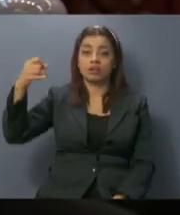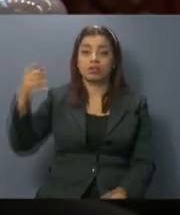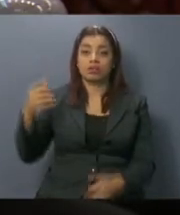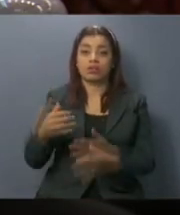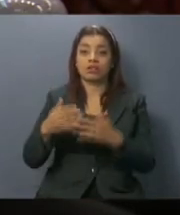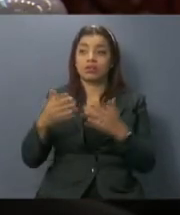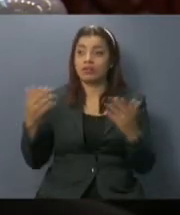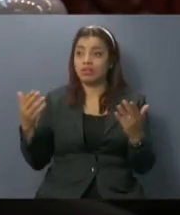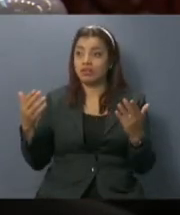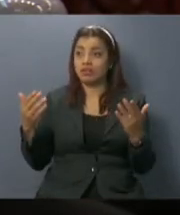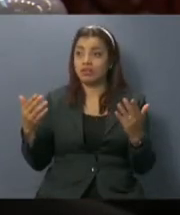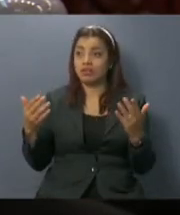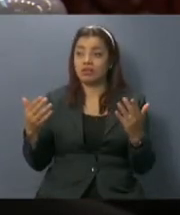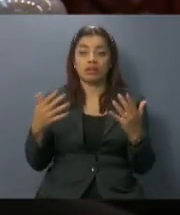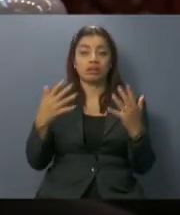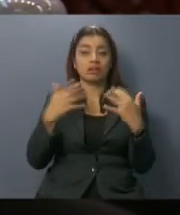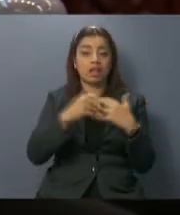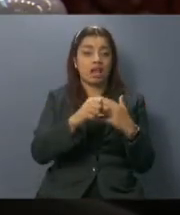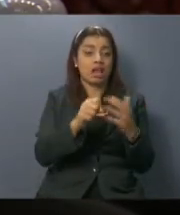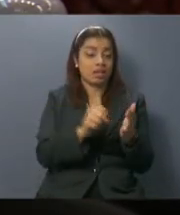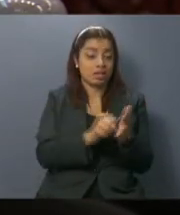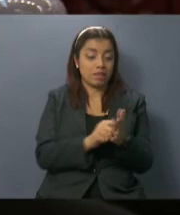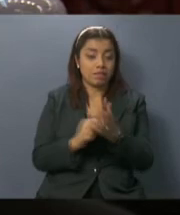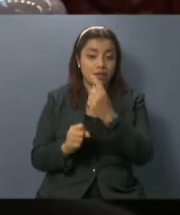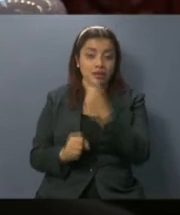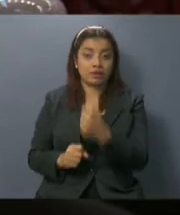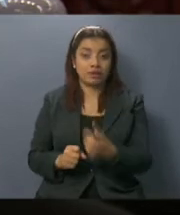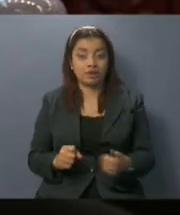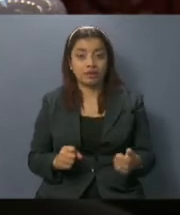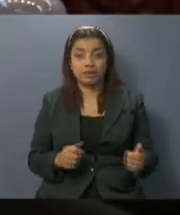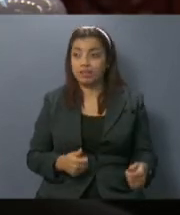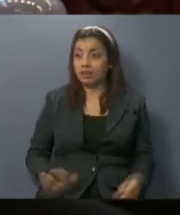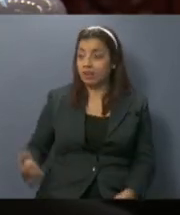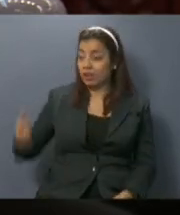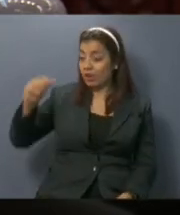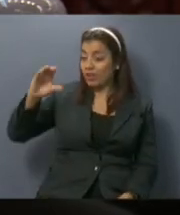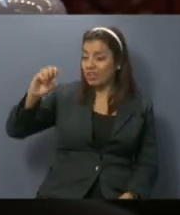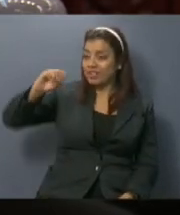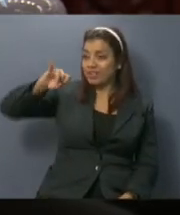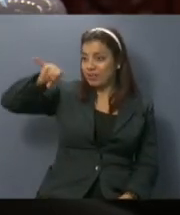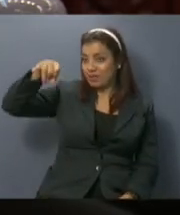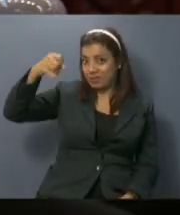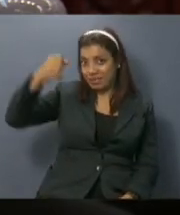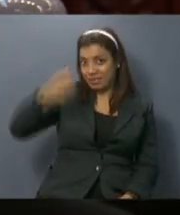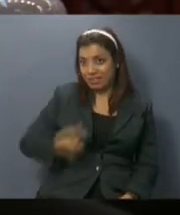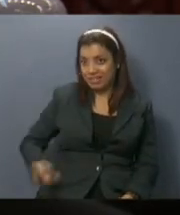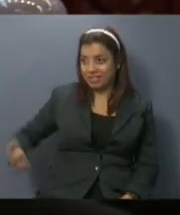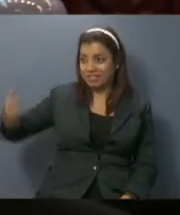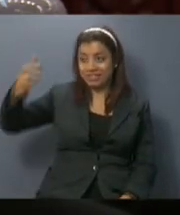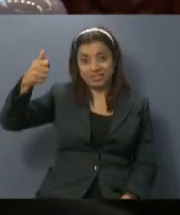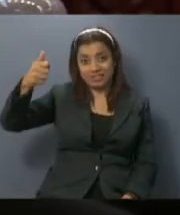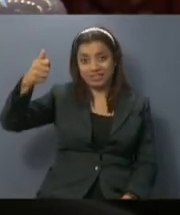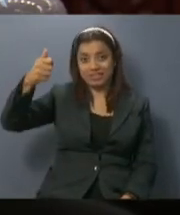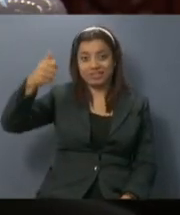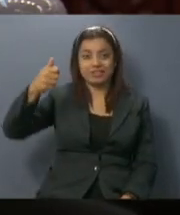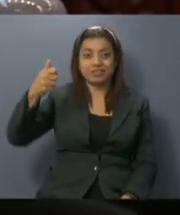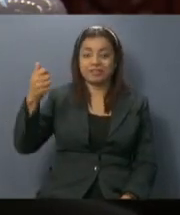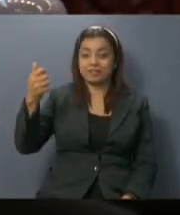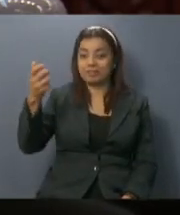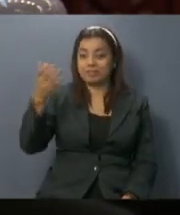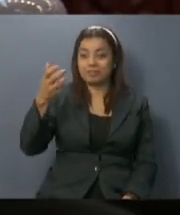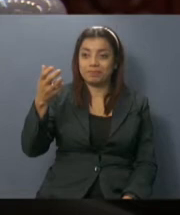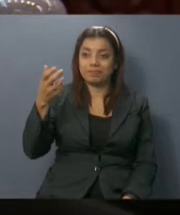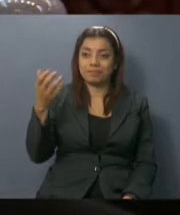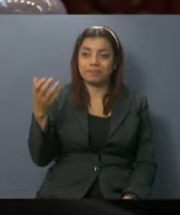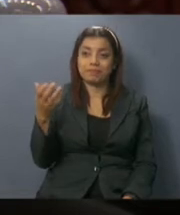Este Pleno sustituye a los magistrados propietarios que han sido destituidos en este momento